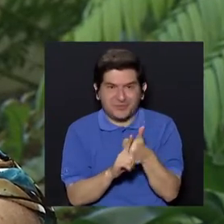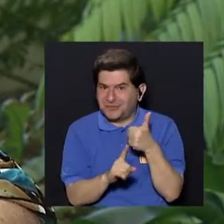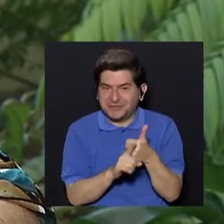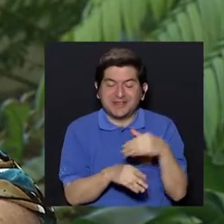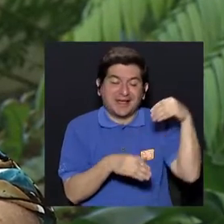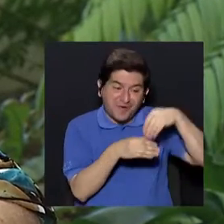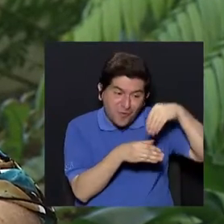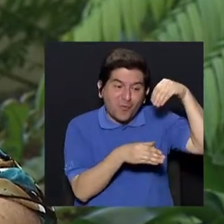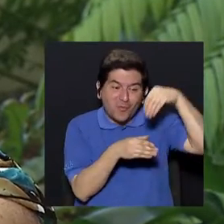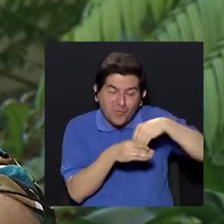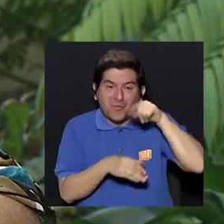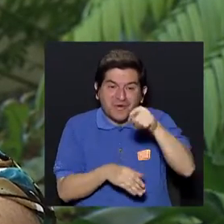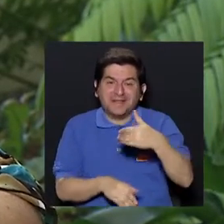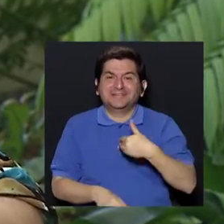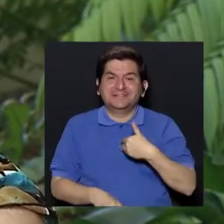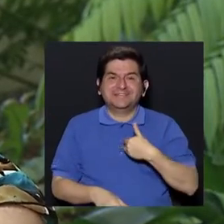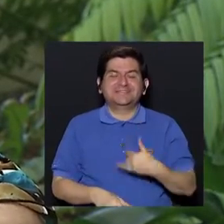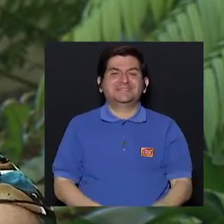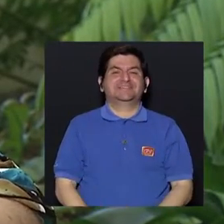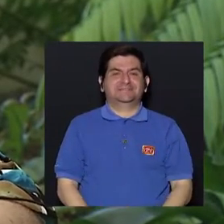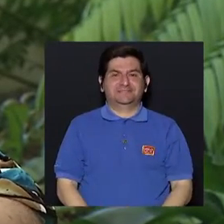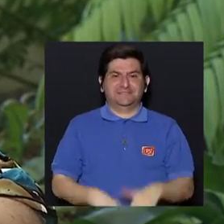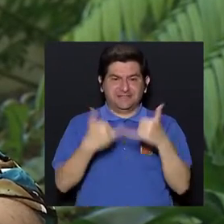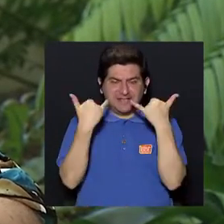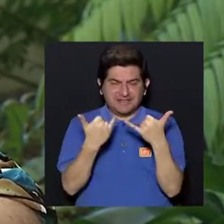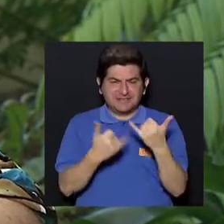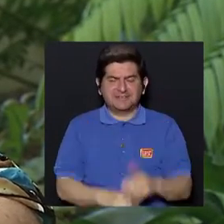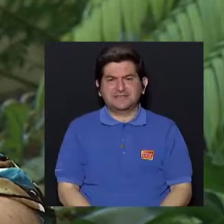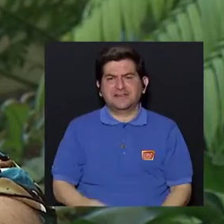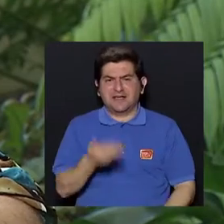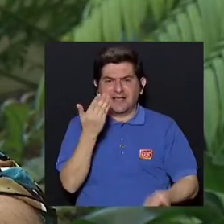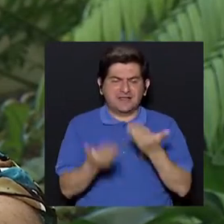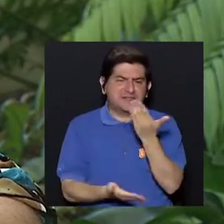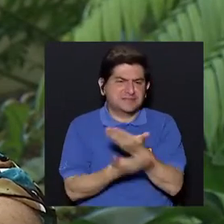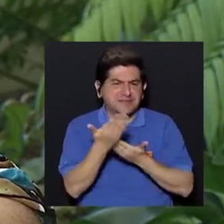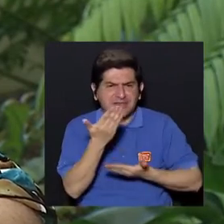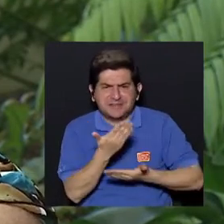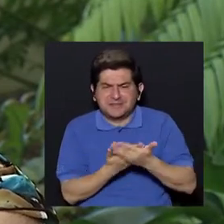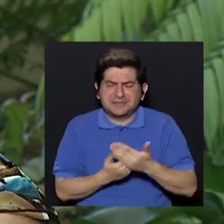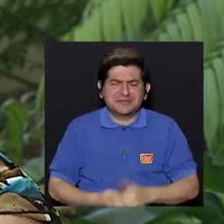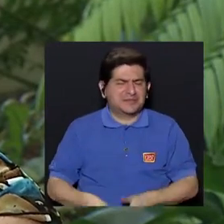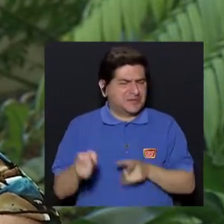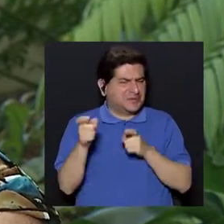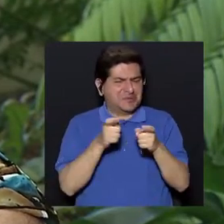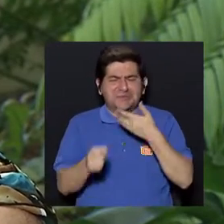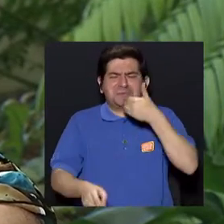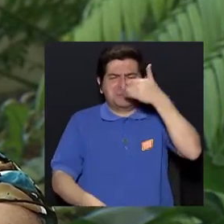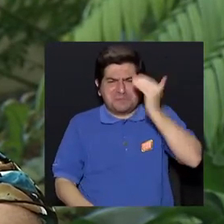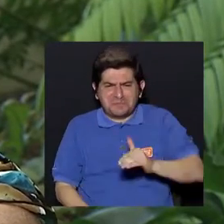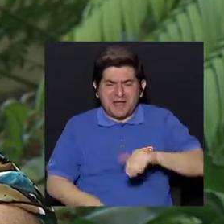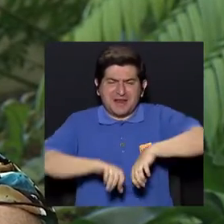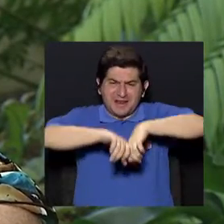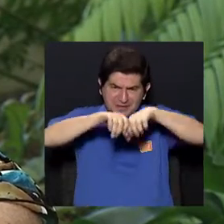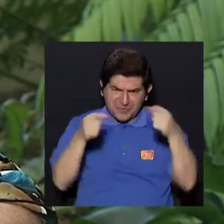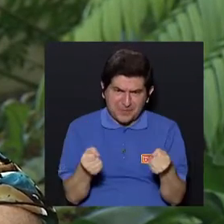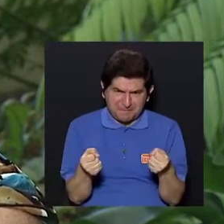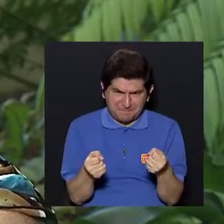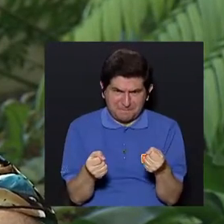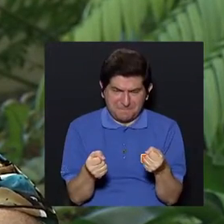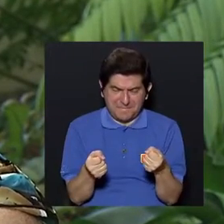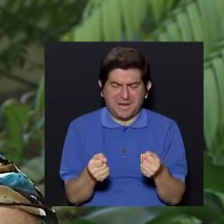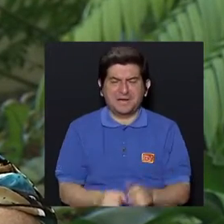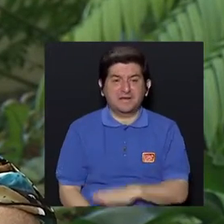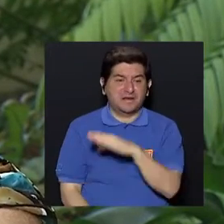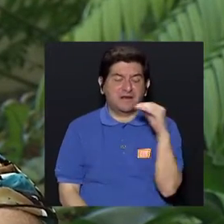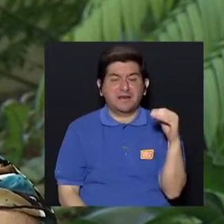sino los componentes que este trae, una vez que se manipula, una mala manipulación que llevas a quebrarlo y lo que